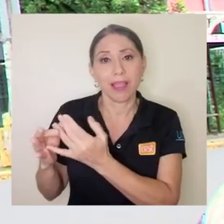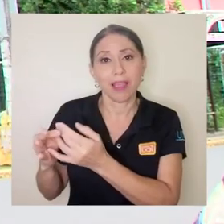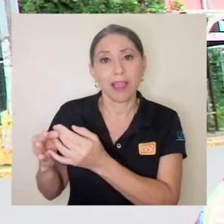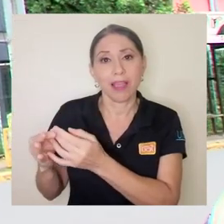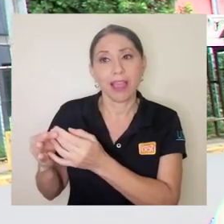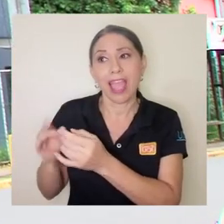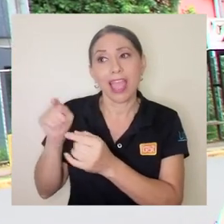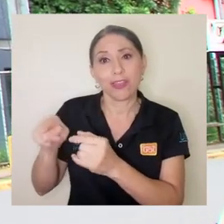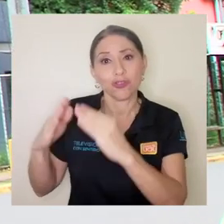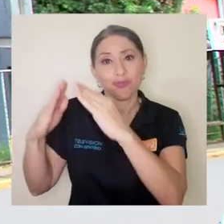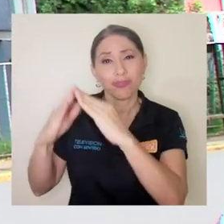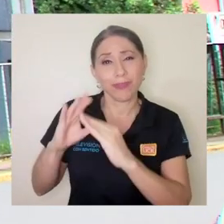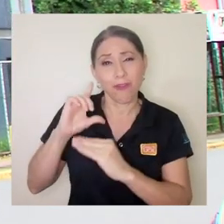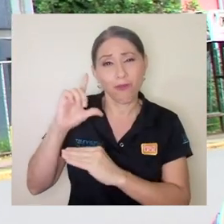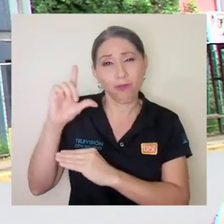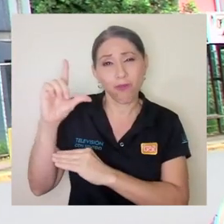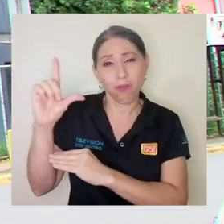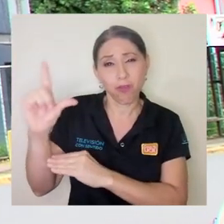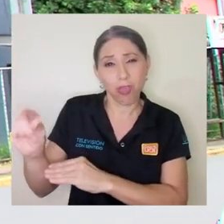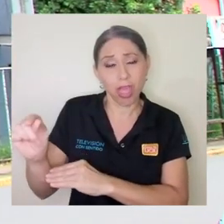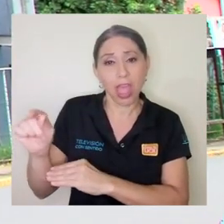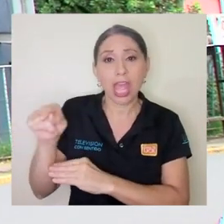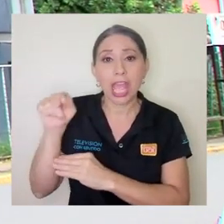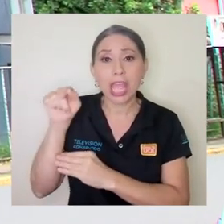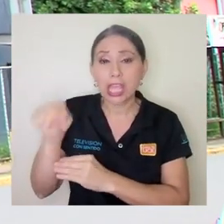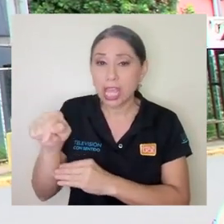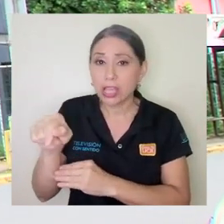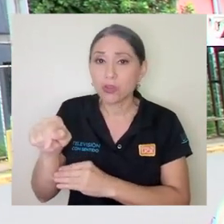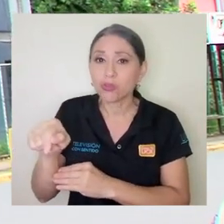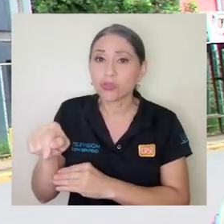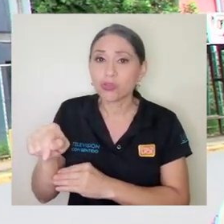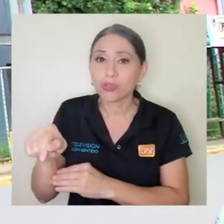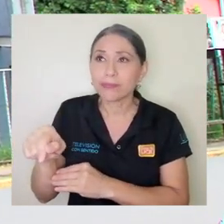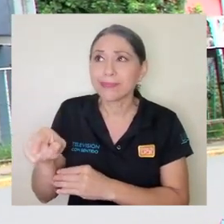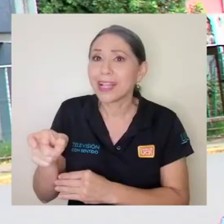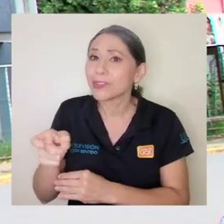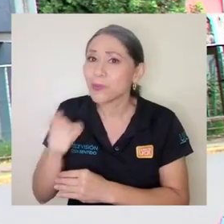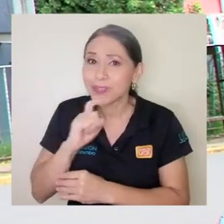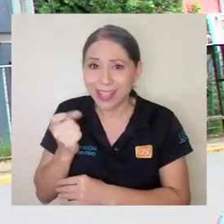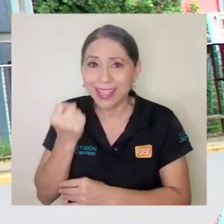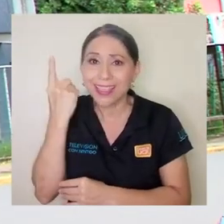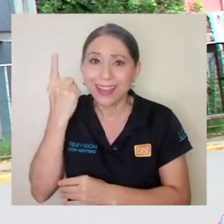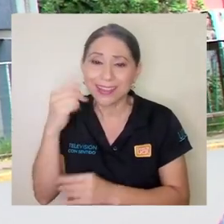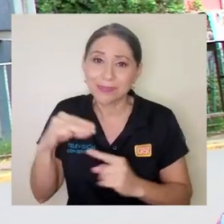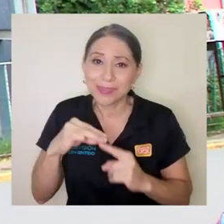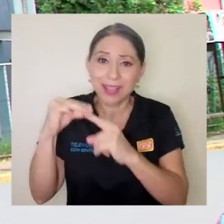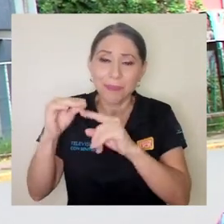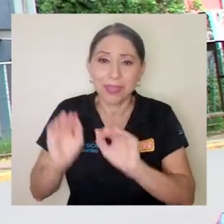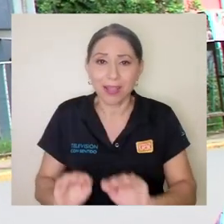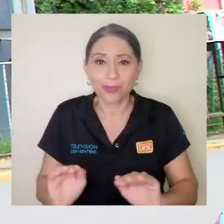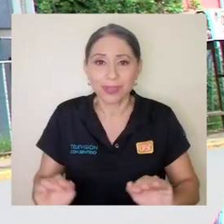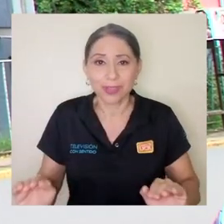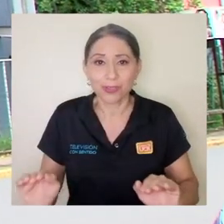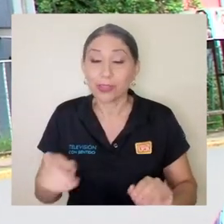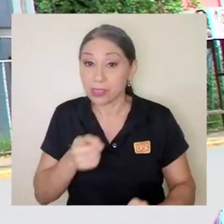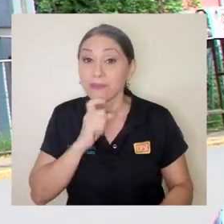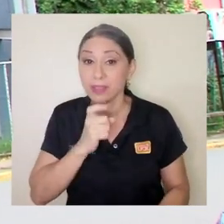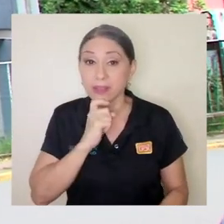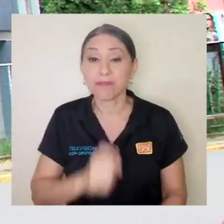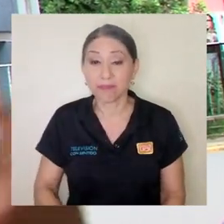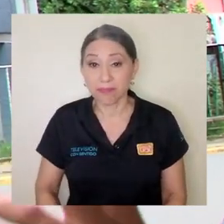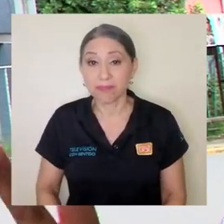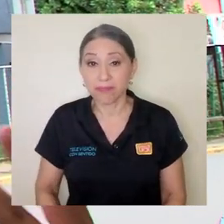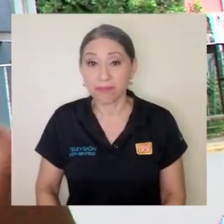son de una zona rural y entonces les cuesta, digamos, como entender sobre todo a los niños. Entonces, es difícil